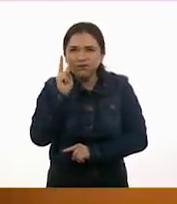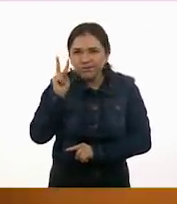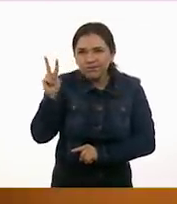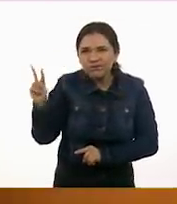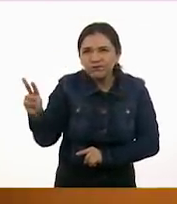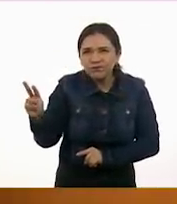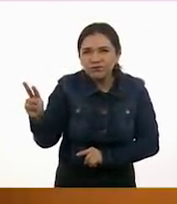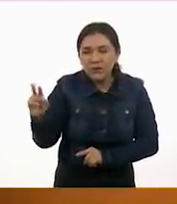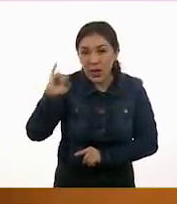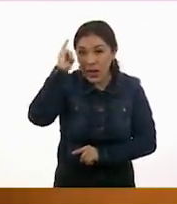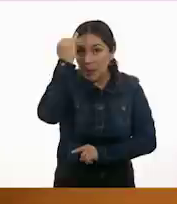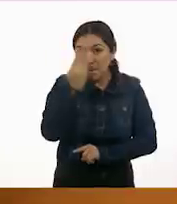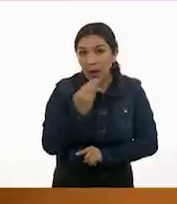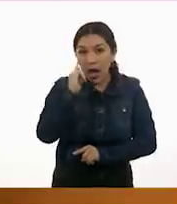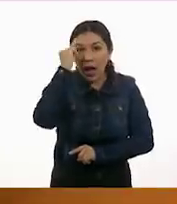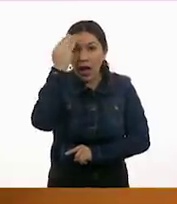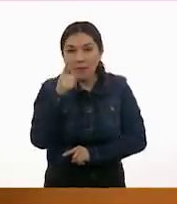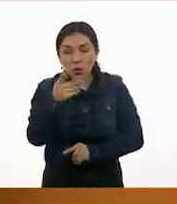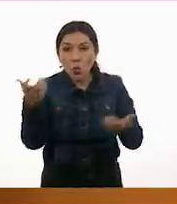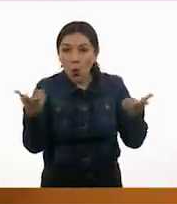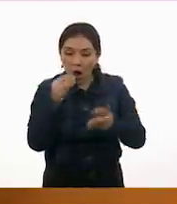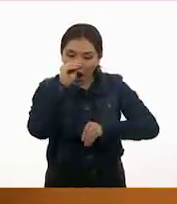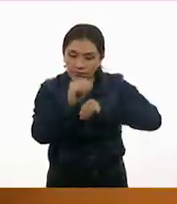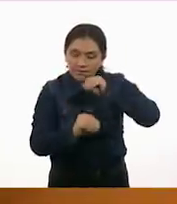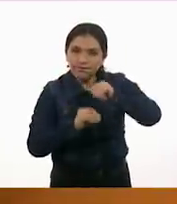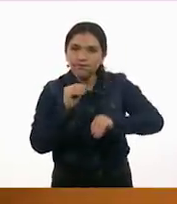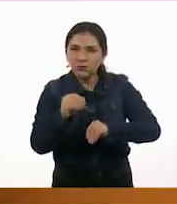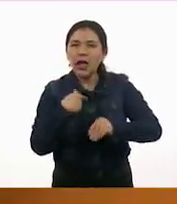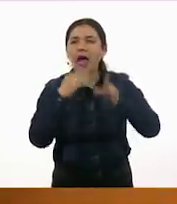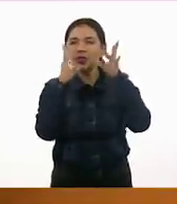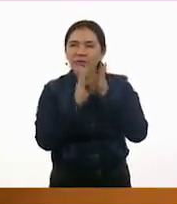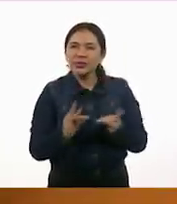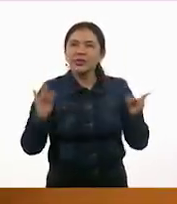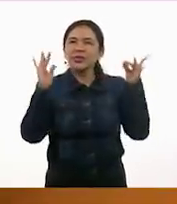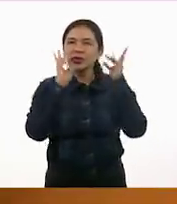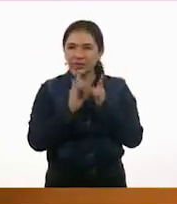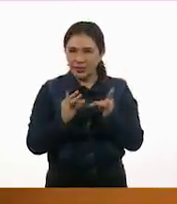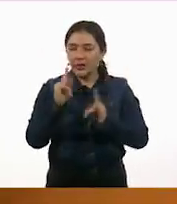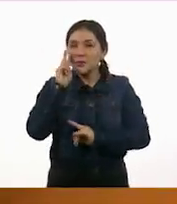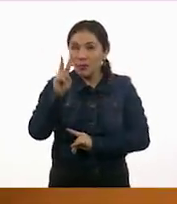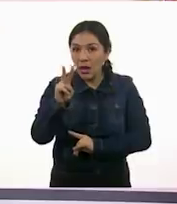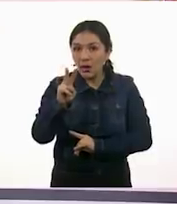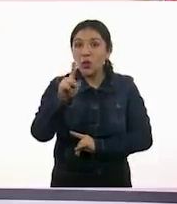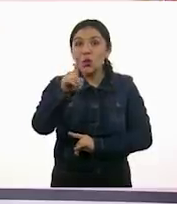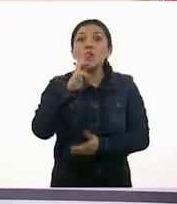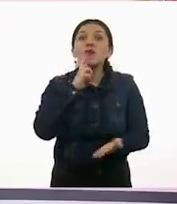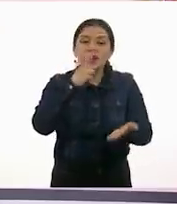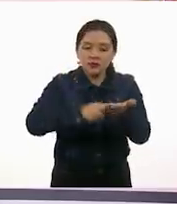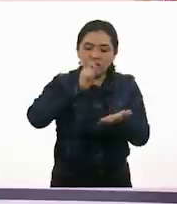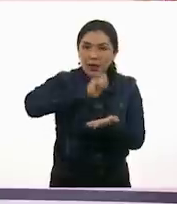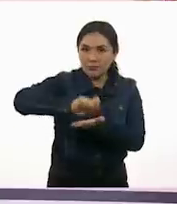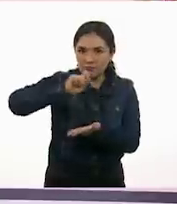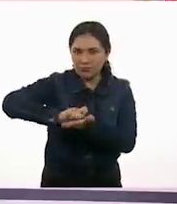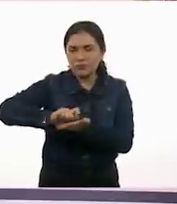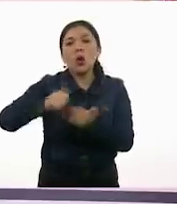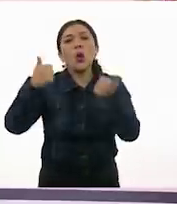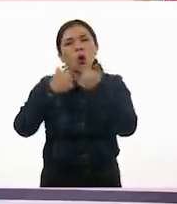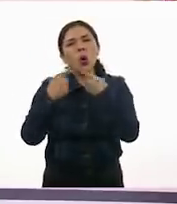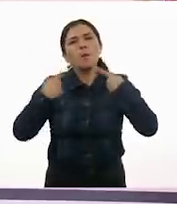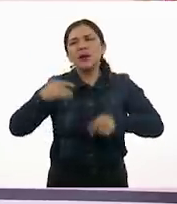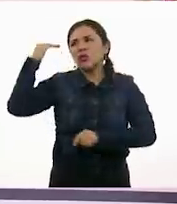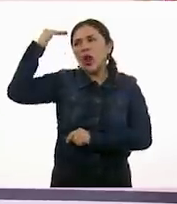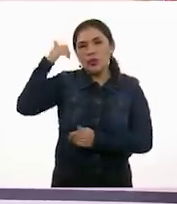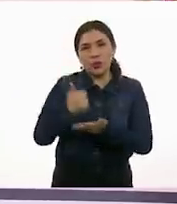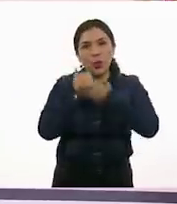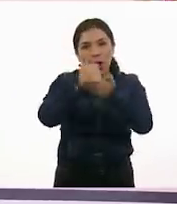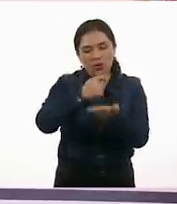las imágenes, lo que armaste, lo que fuimos platicando. Escribe tu respuesta, pídele a un adulto que te ayude.